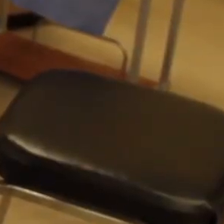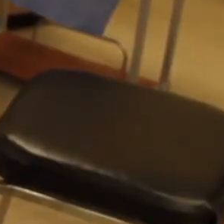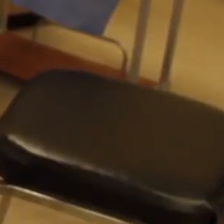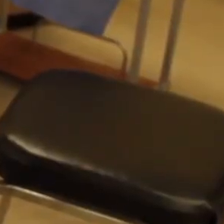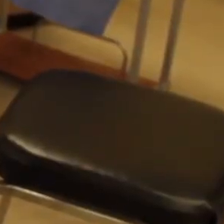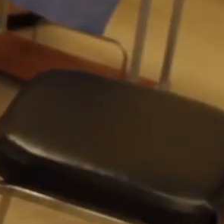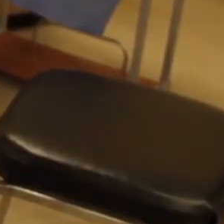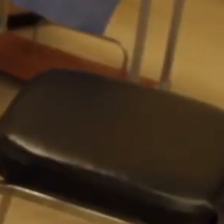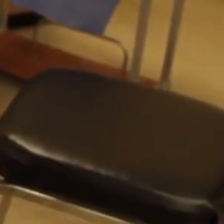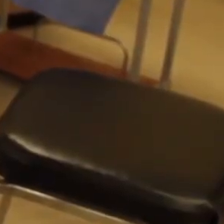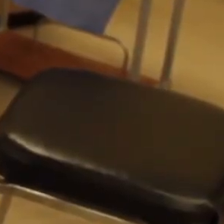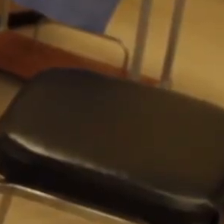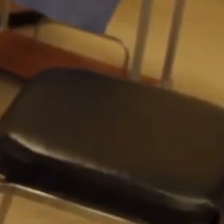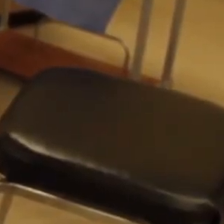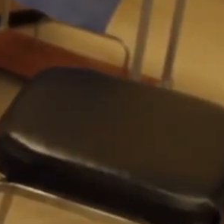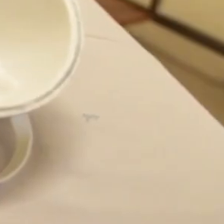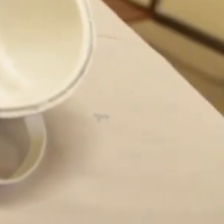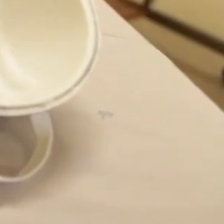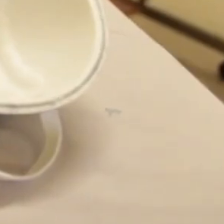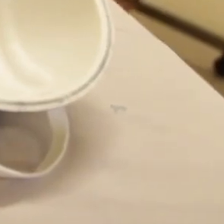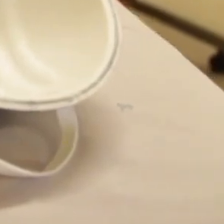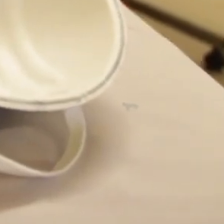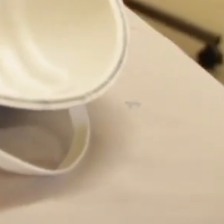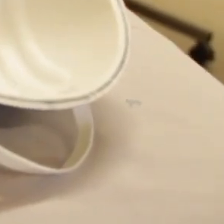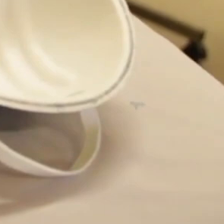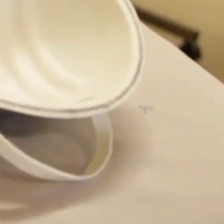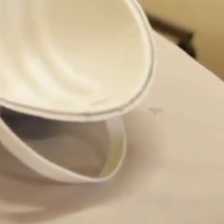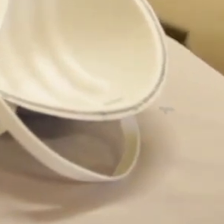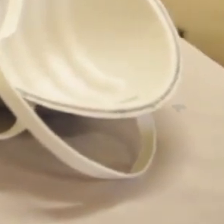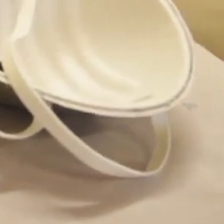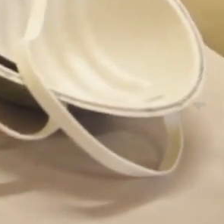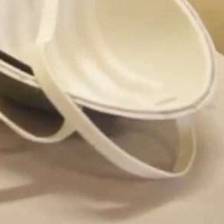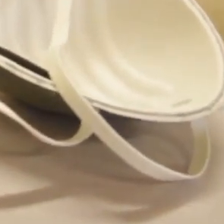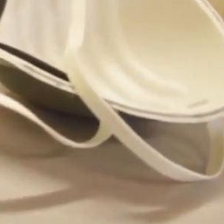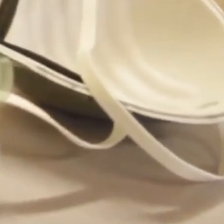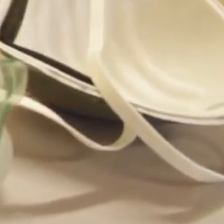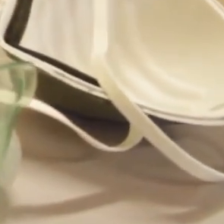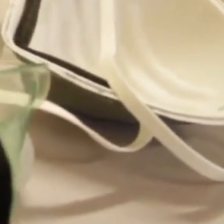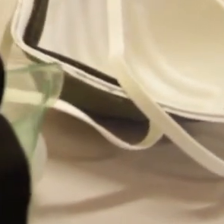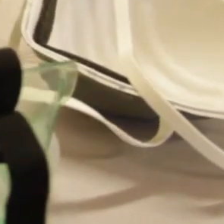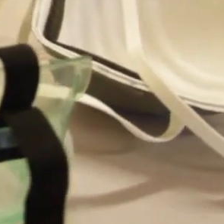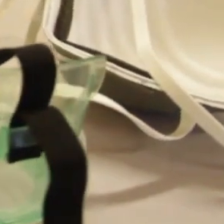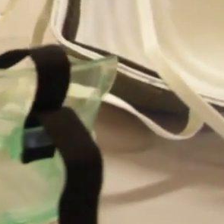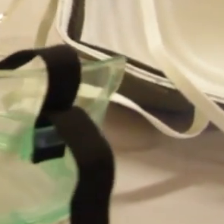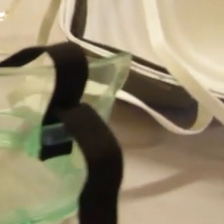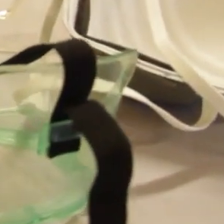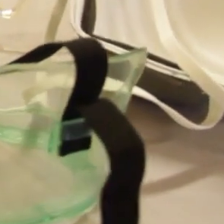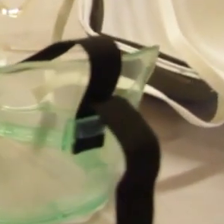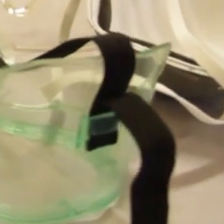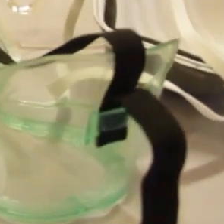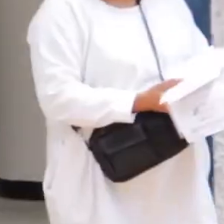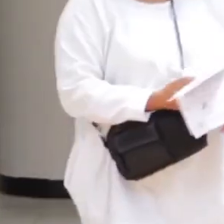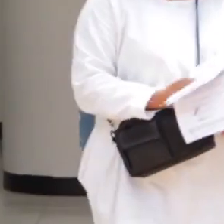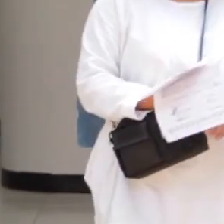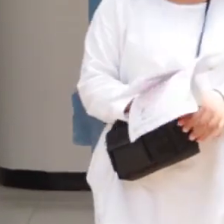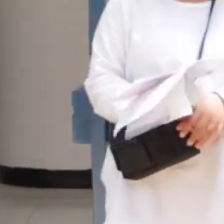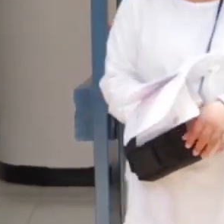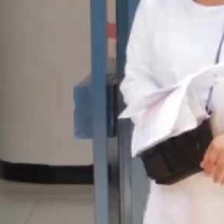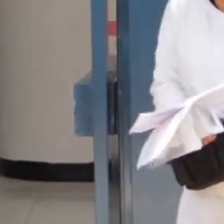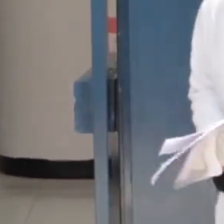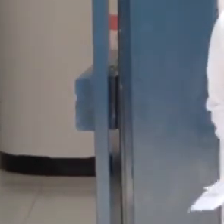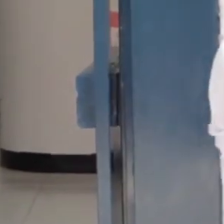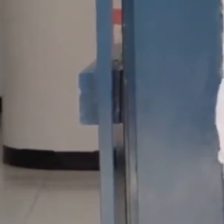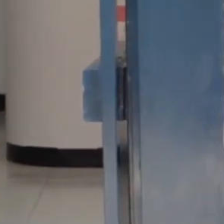estados, donde suman 51 hospitales. Los kits están diseñados para proteger a los trabajadores de la salud con atención